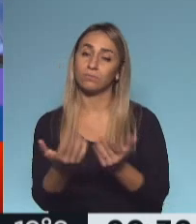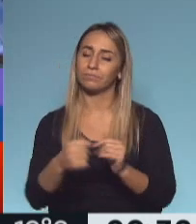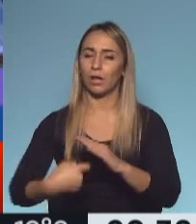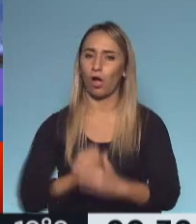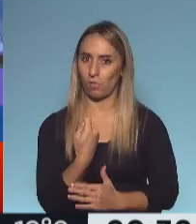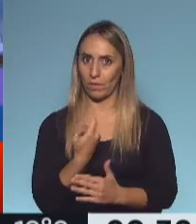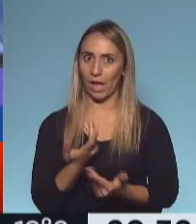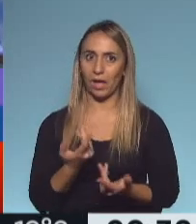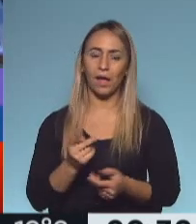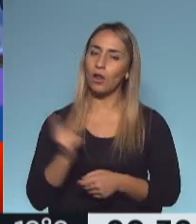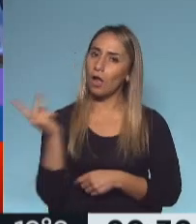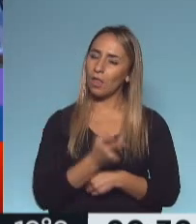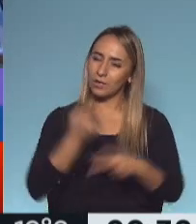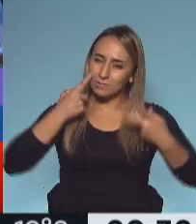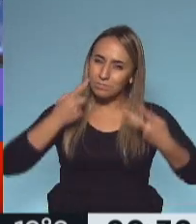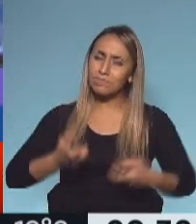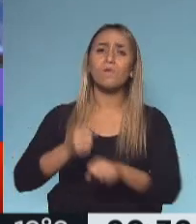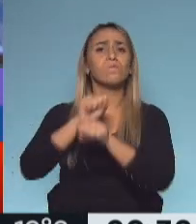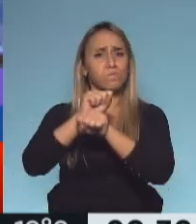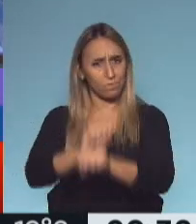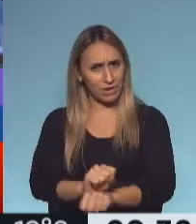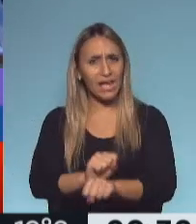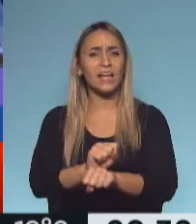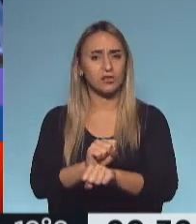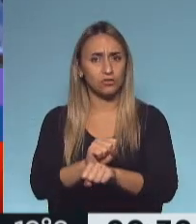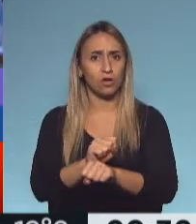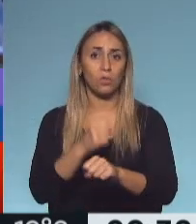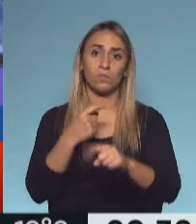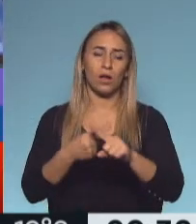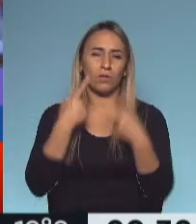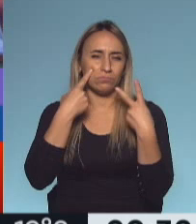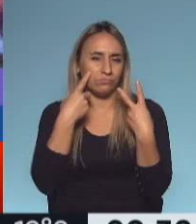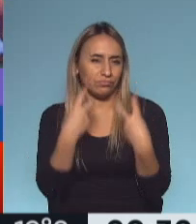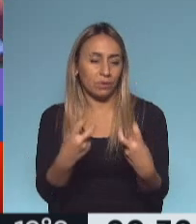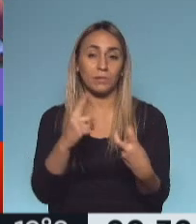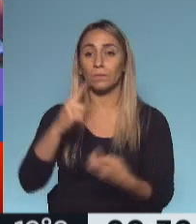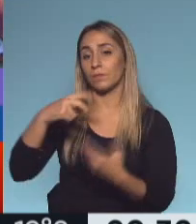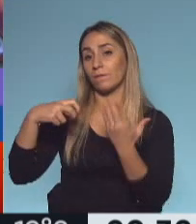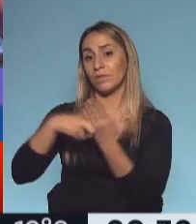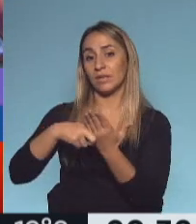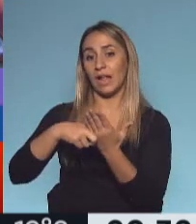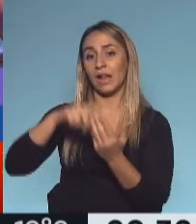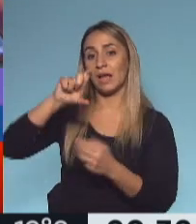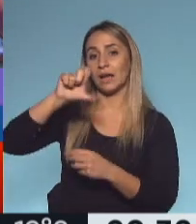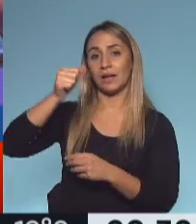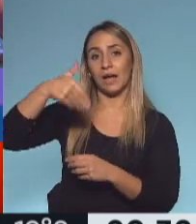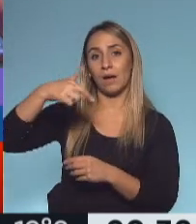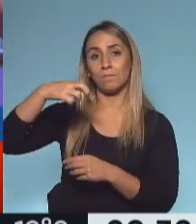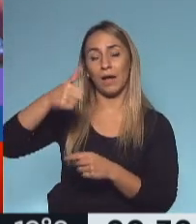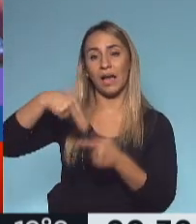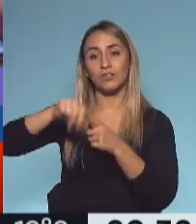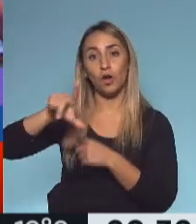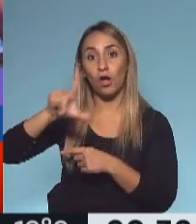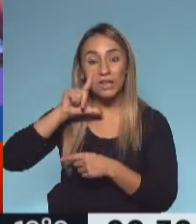investigados, que estuvieron presos por una investigación que llevó adelante el fiscal José María Campagnoli, hoy